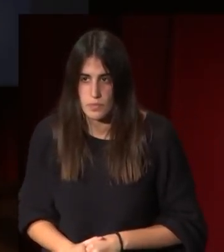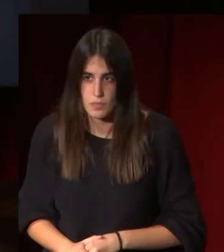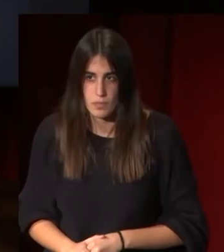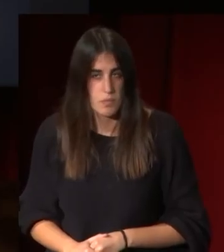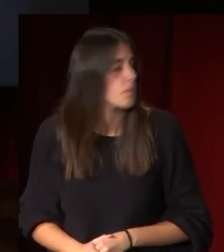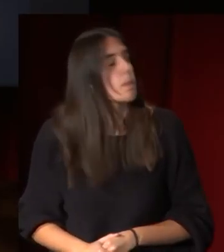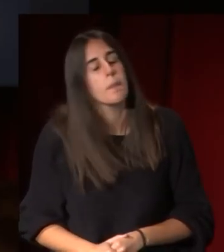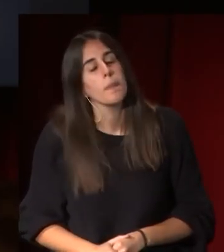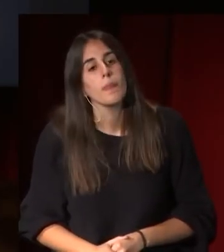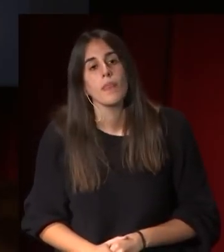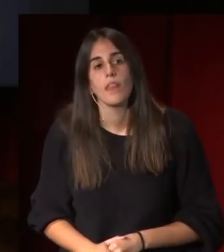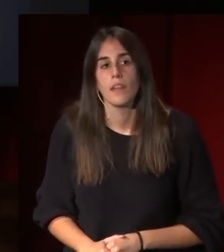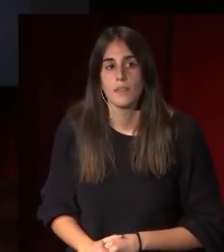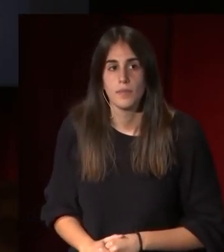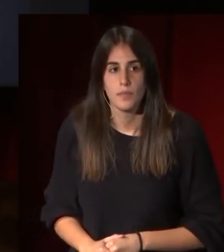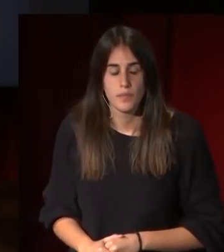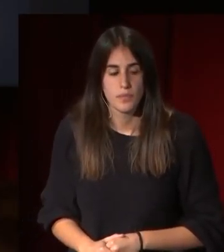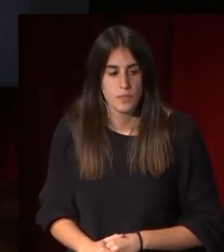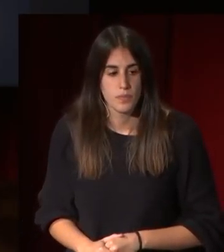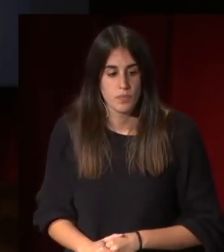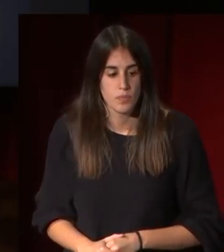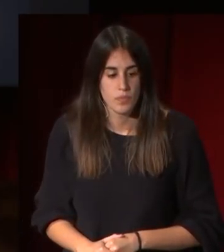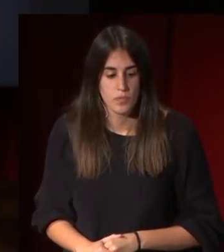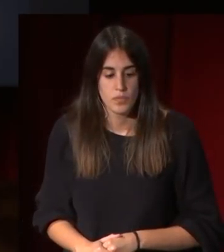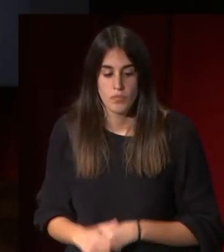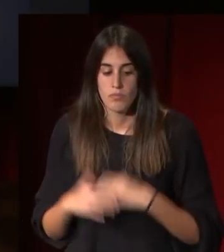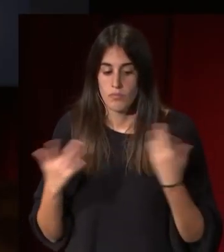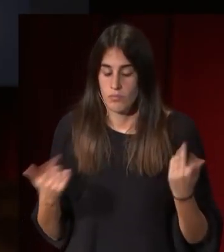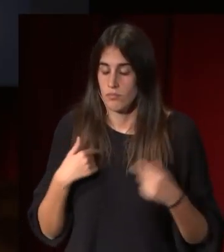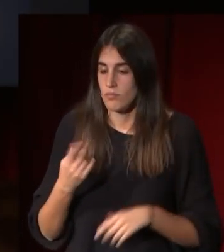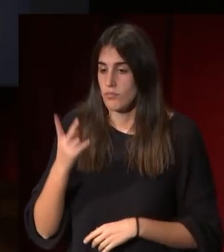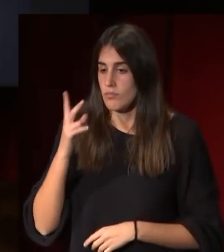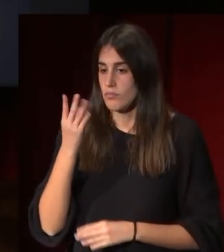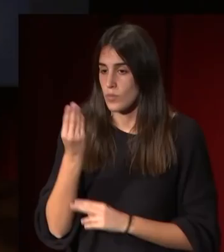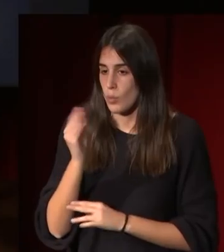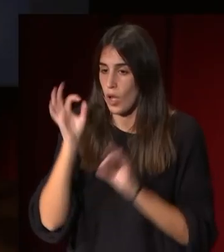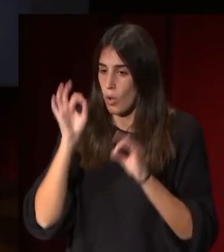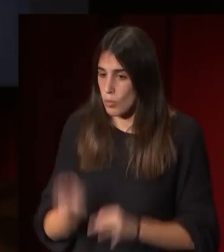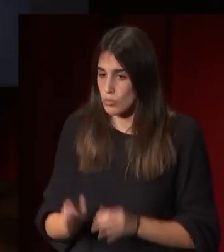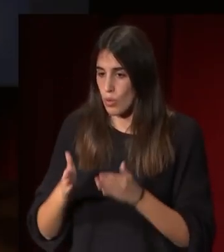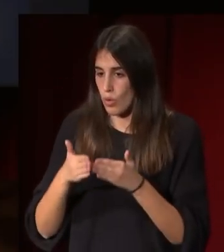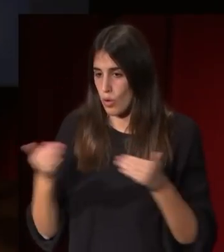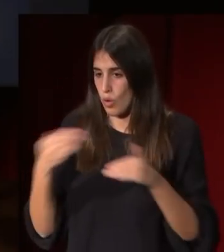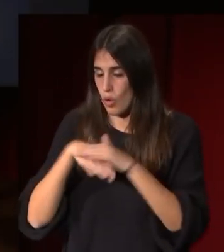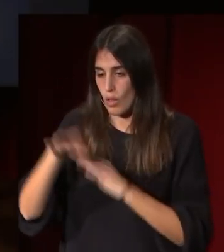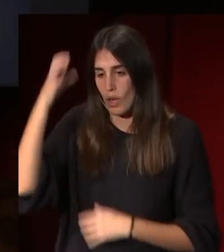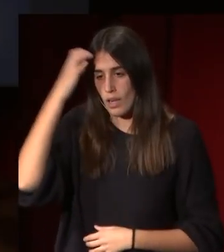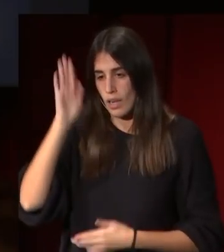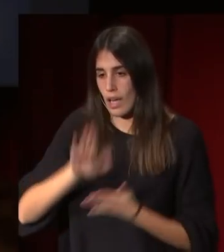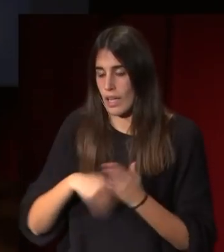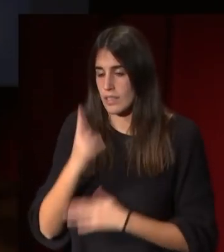esa obra pasó a las colecciones reales y por tanto al Museo del Prado estuvo desde